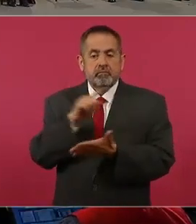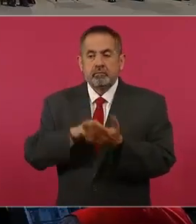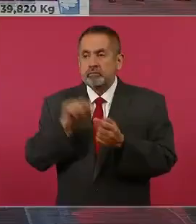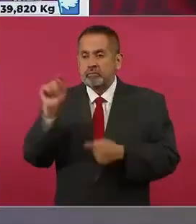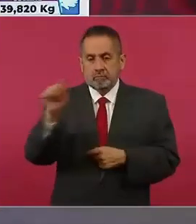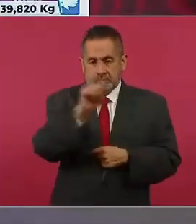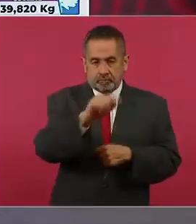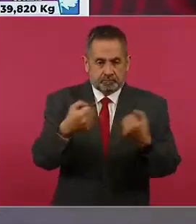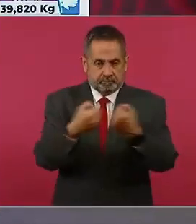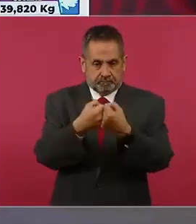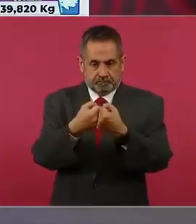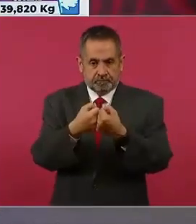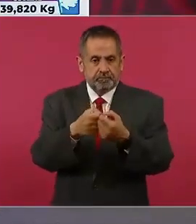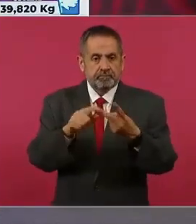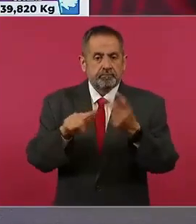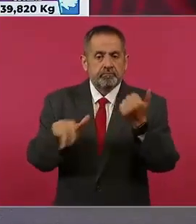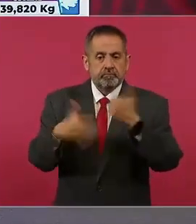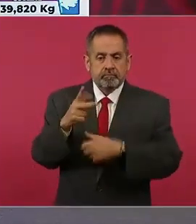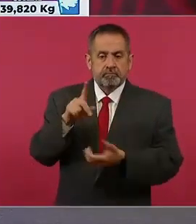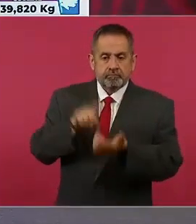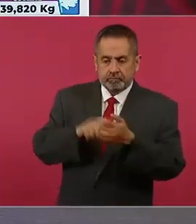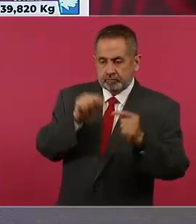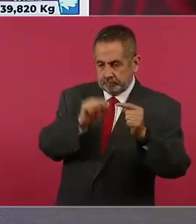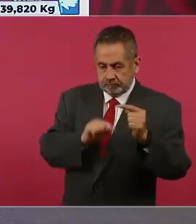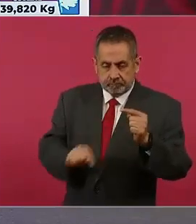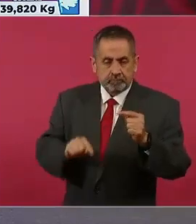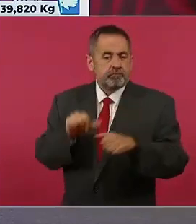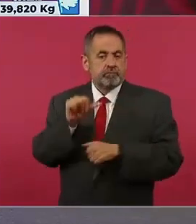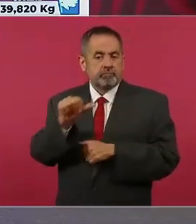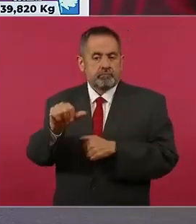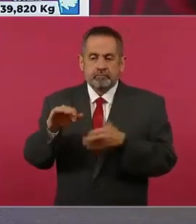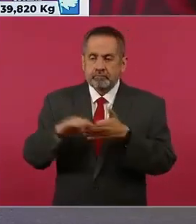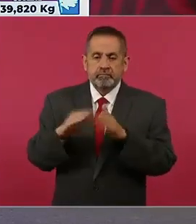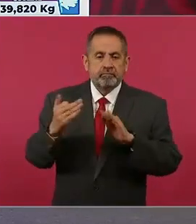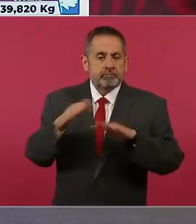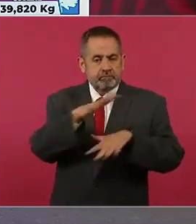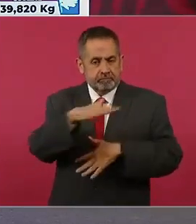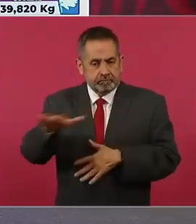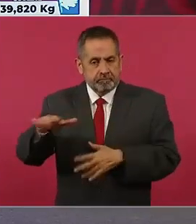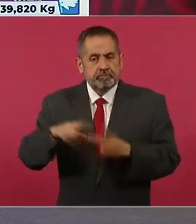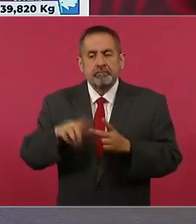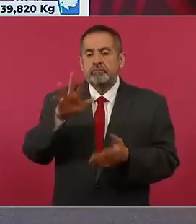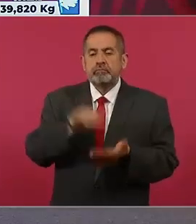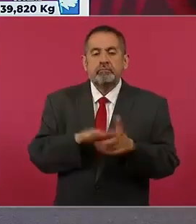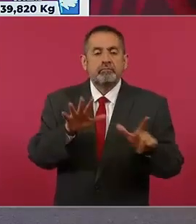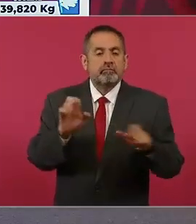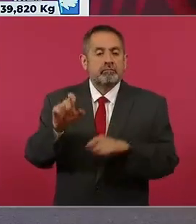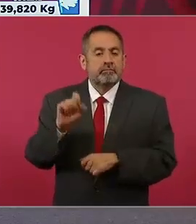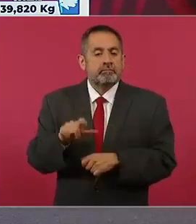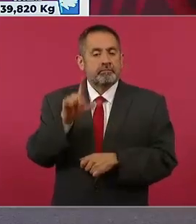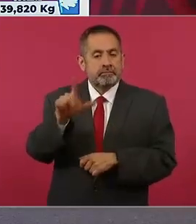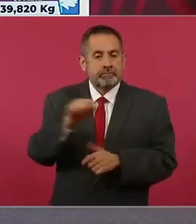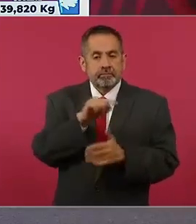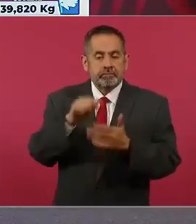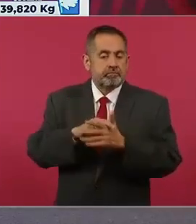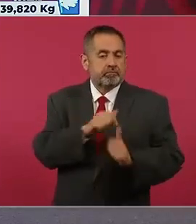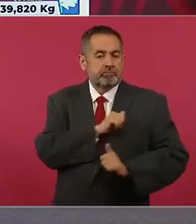fronterizas, 13 interiores, 16 marítimas, 5 mil 727 elementos